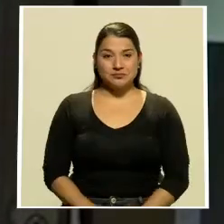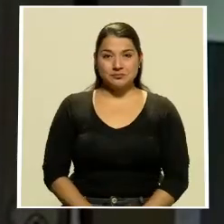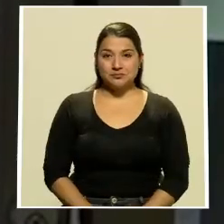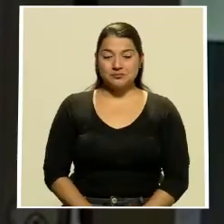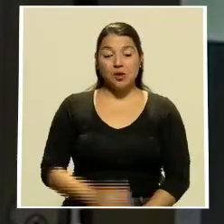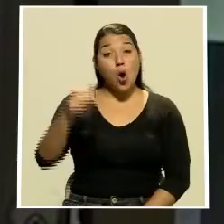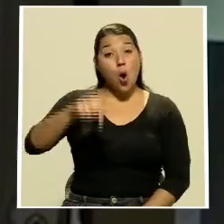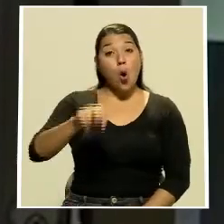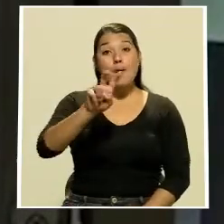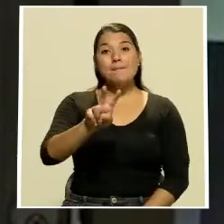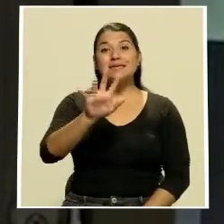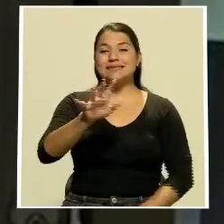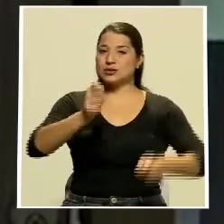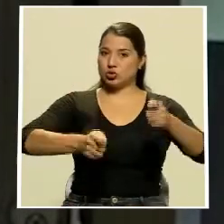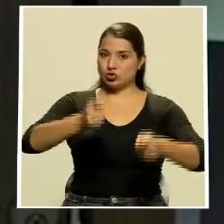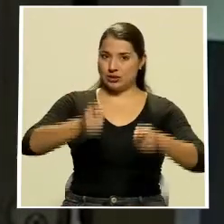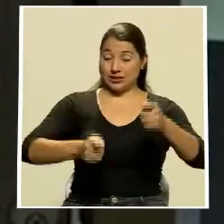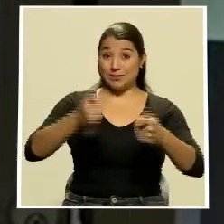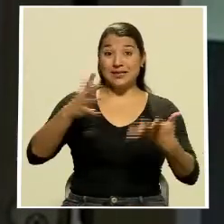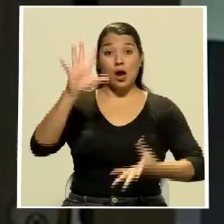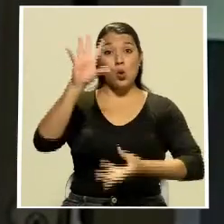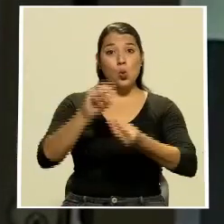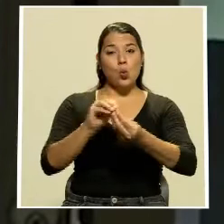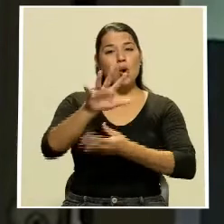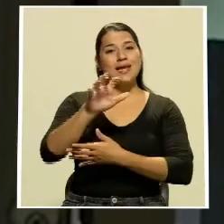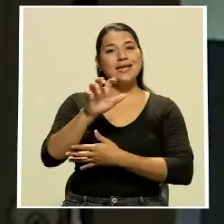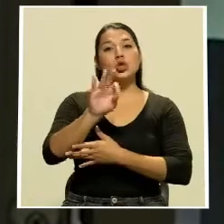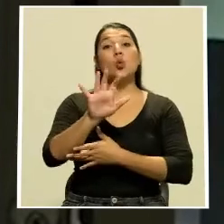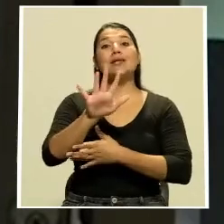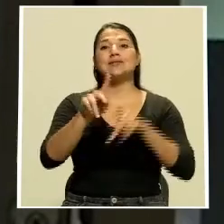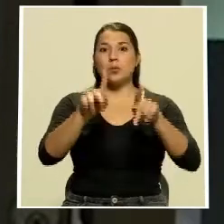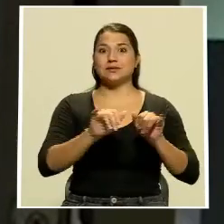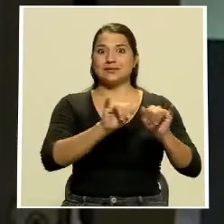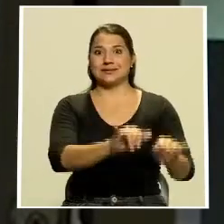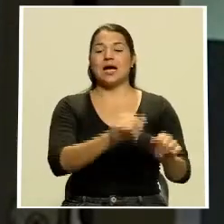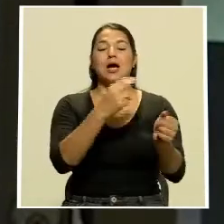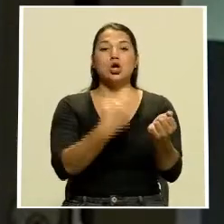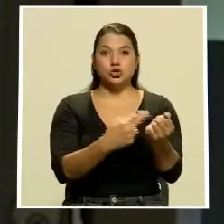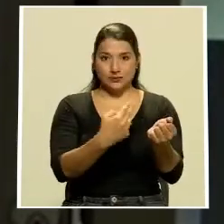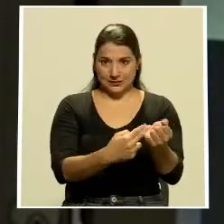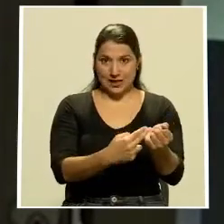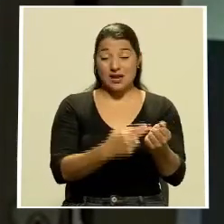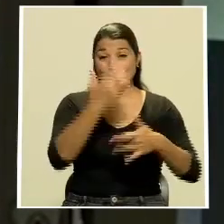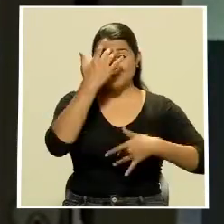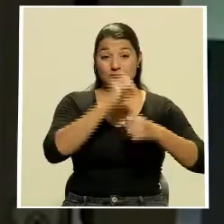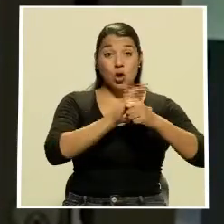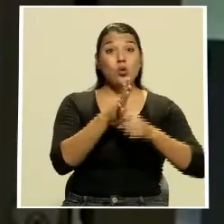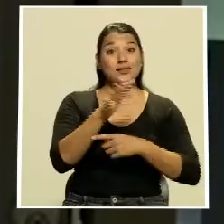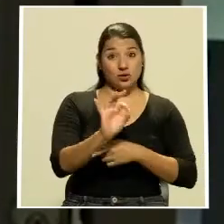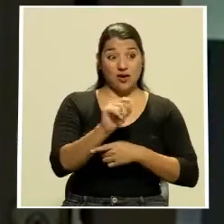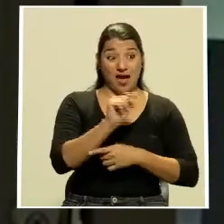Para este 25 de septiembre un total de 595 personas permanecen hospitalizadas por la COVID-19,